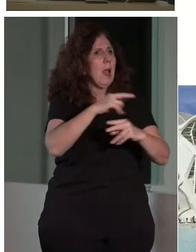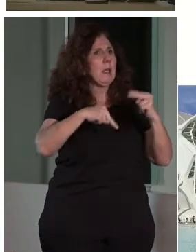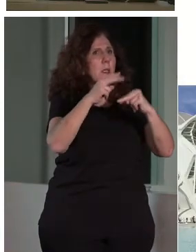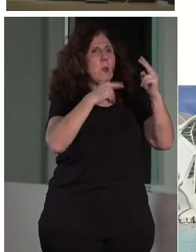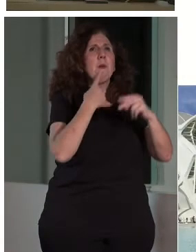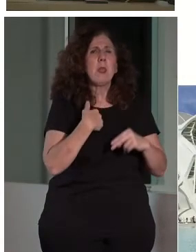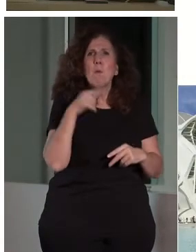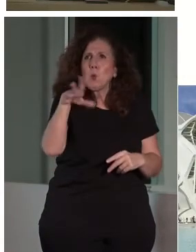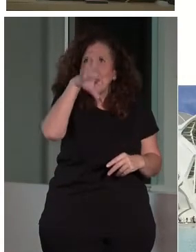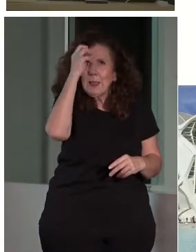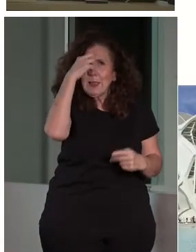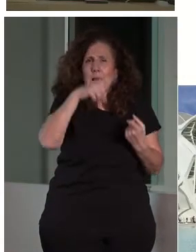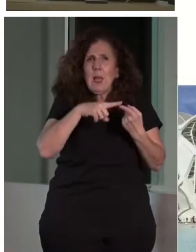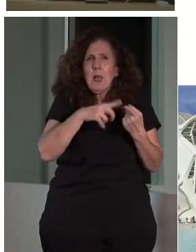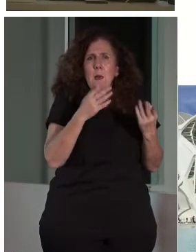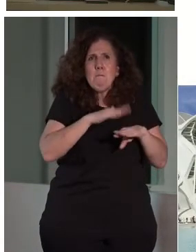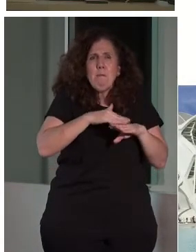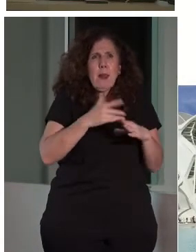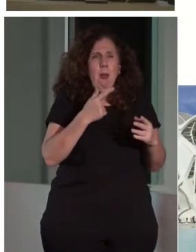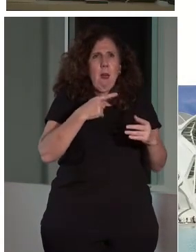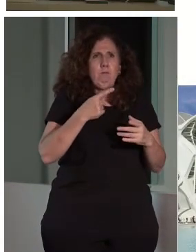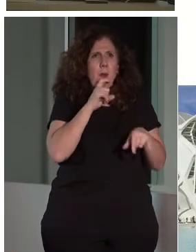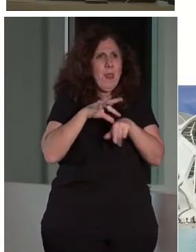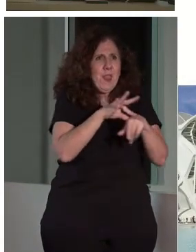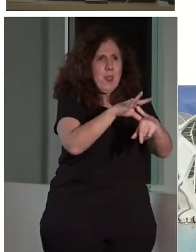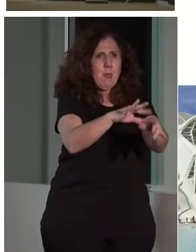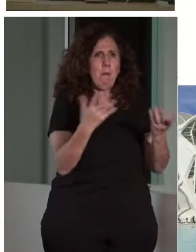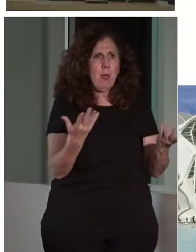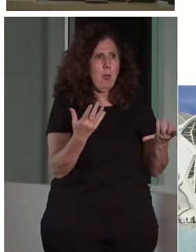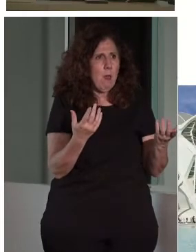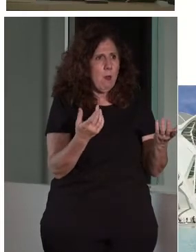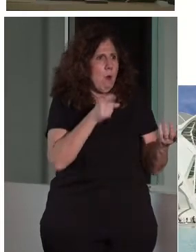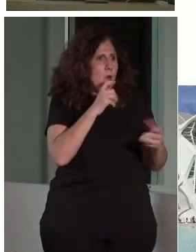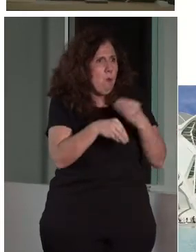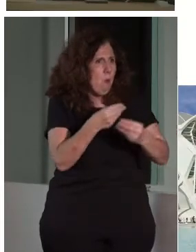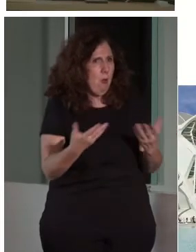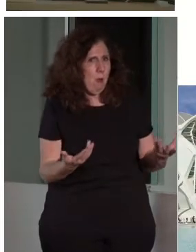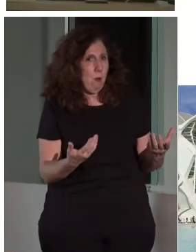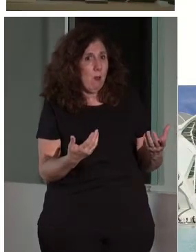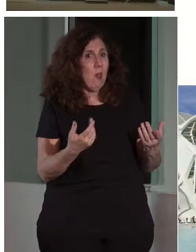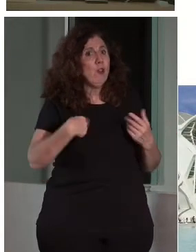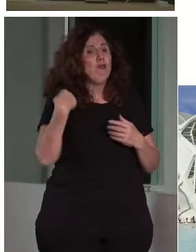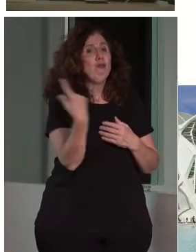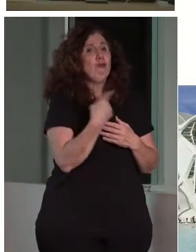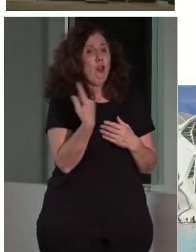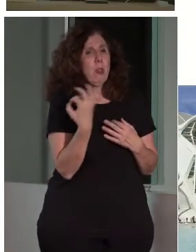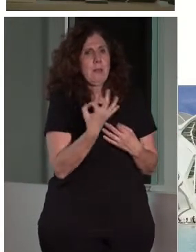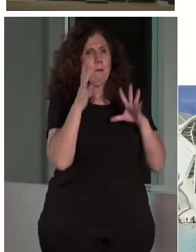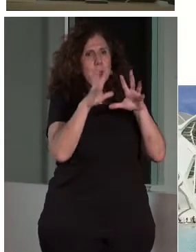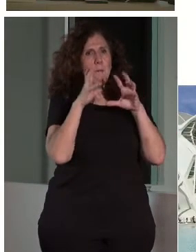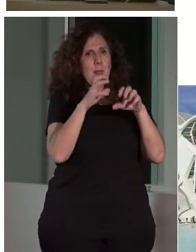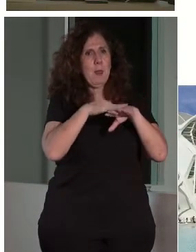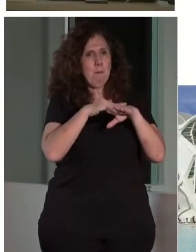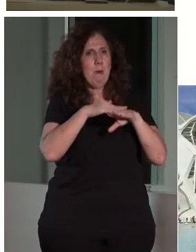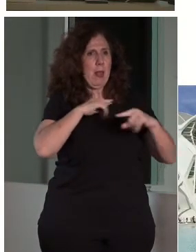hablando, entiendes. ¿Tienes conocimientos para dirigirme? ¿Eres un buen jockey? O sea, que tenemos que aprender para ser capaces de dirigirlos.